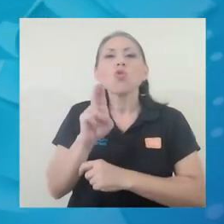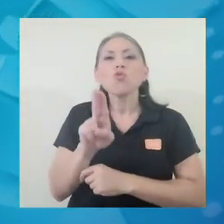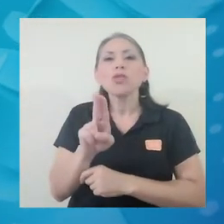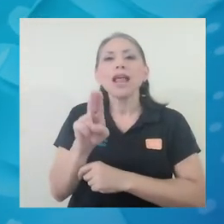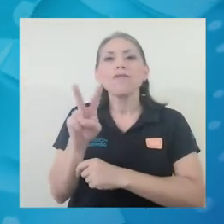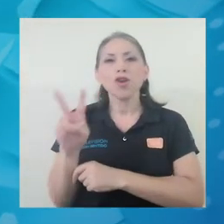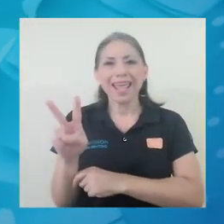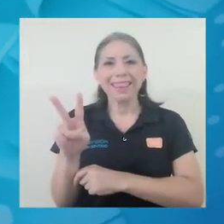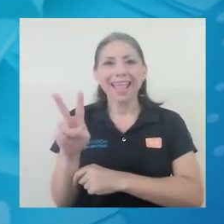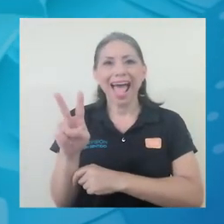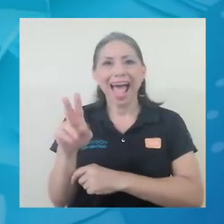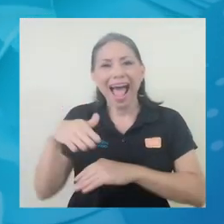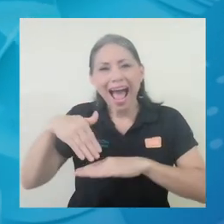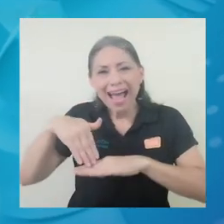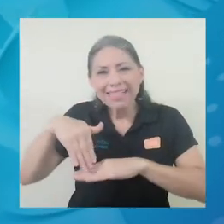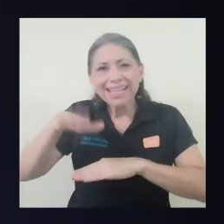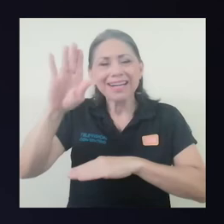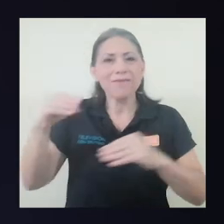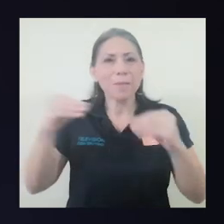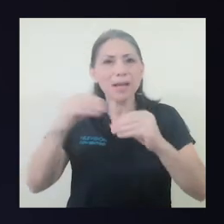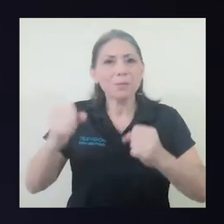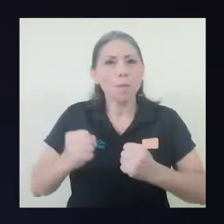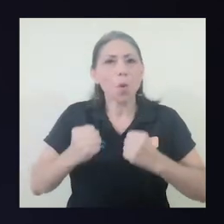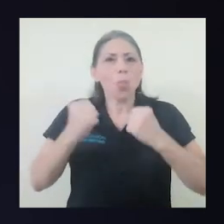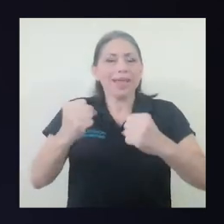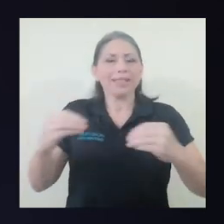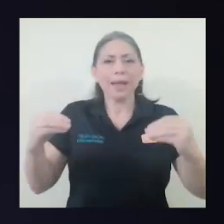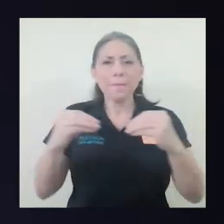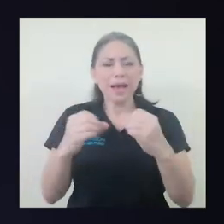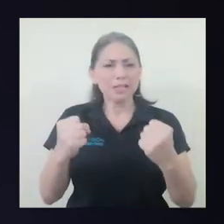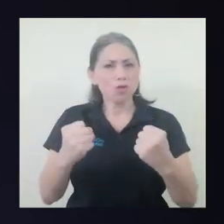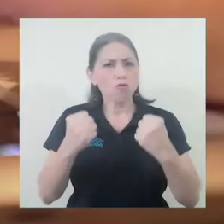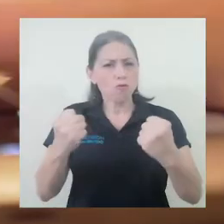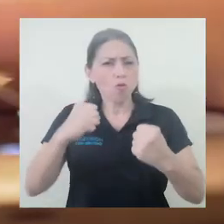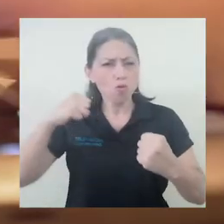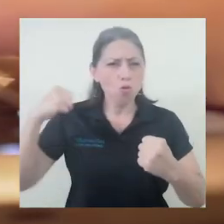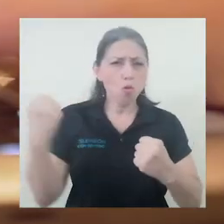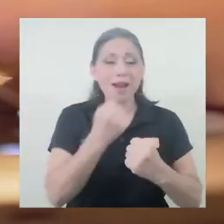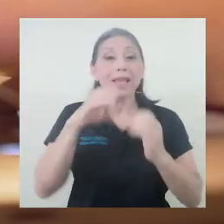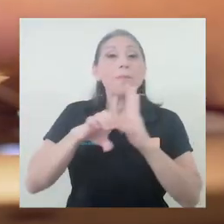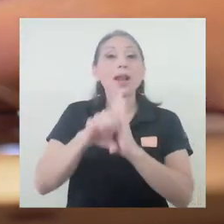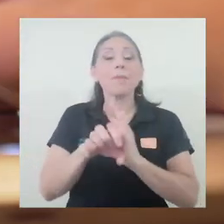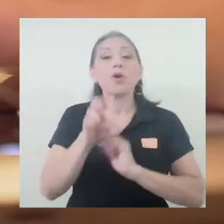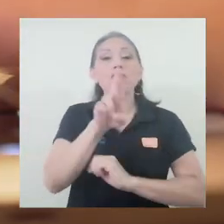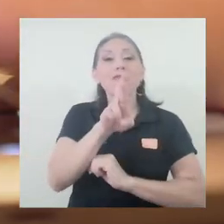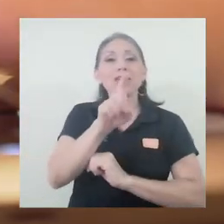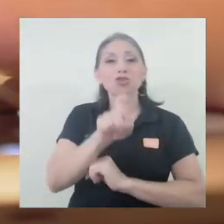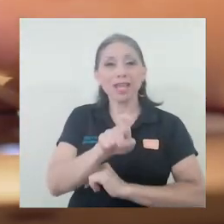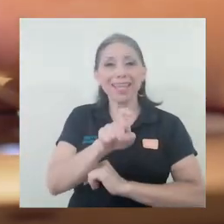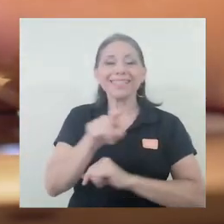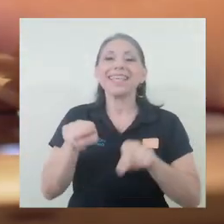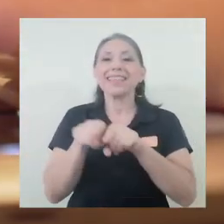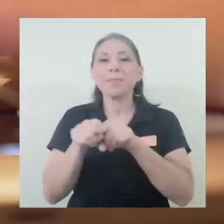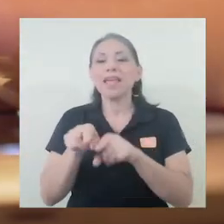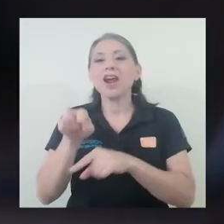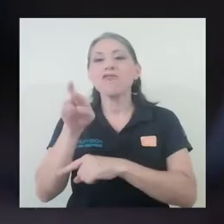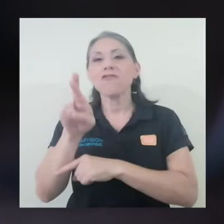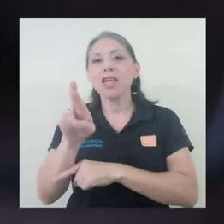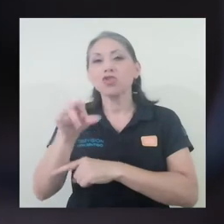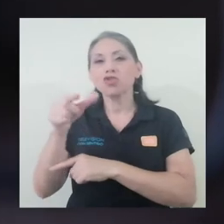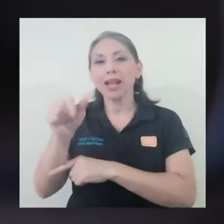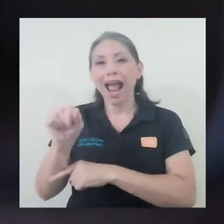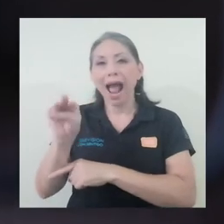significa hacia más potencia, más poder que tiene la luz. Eso incluye los rayos X y los rayos gamma.